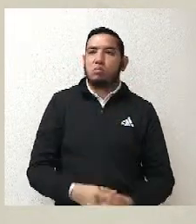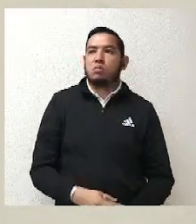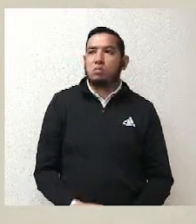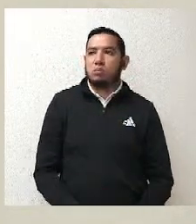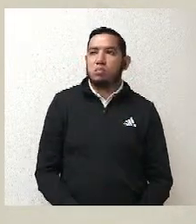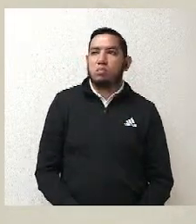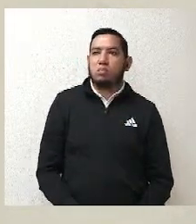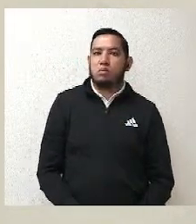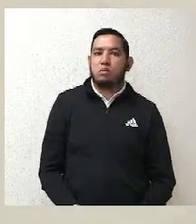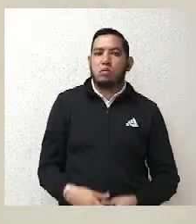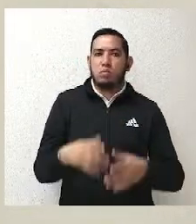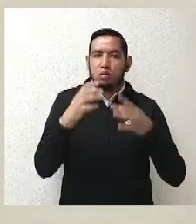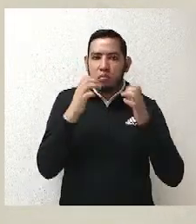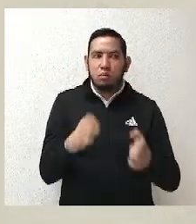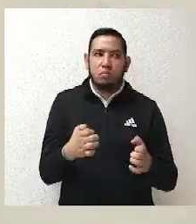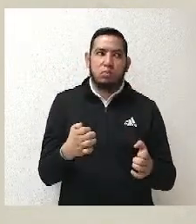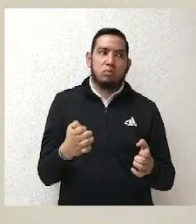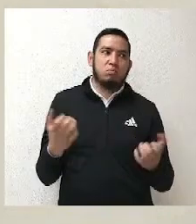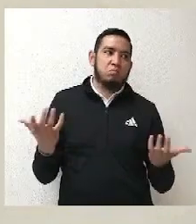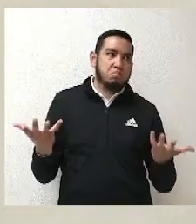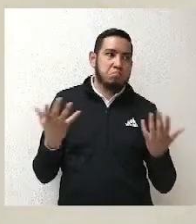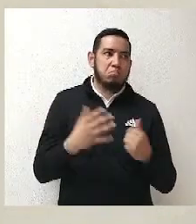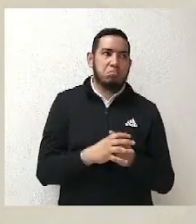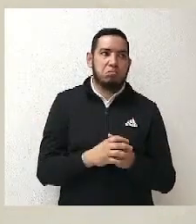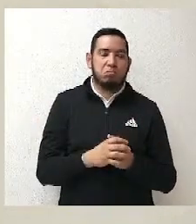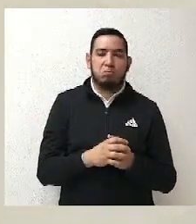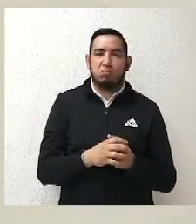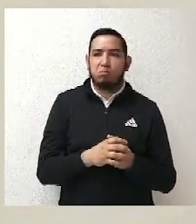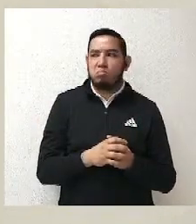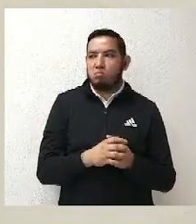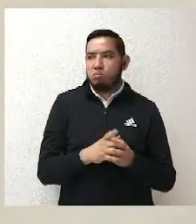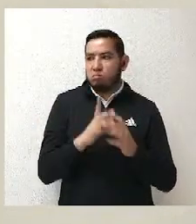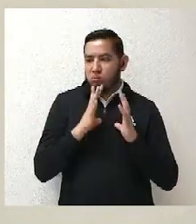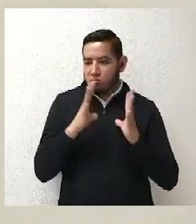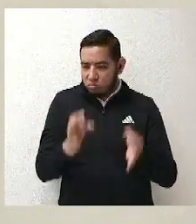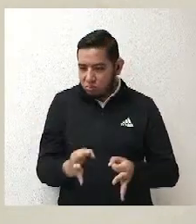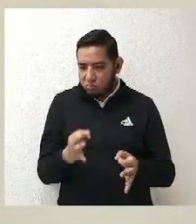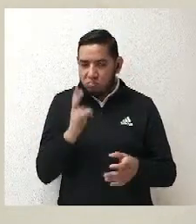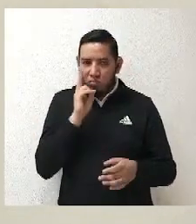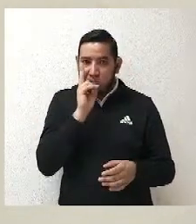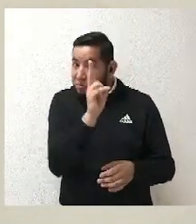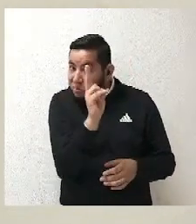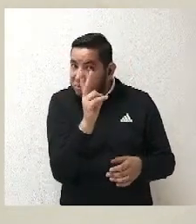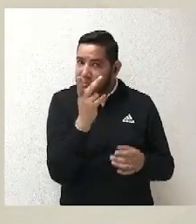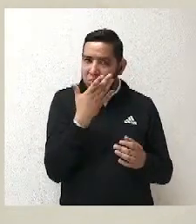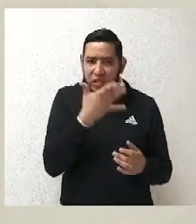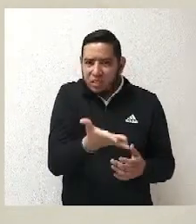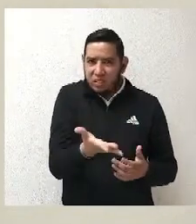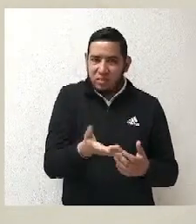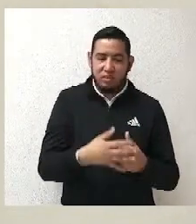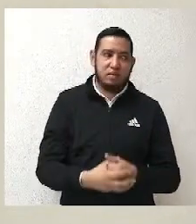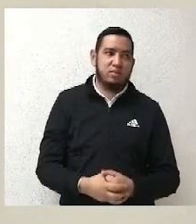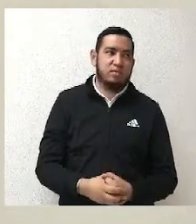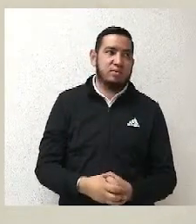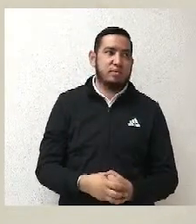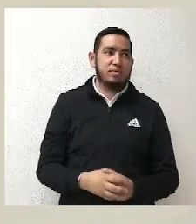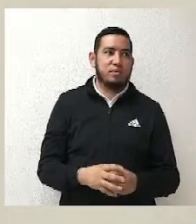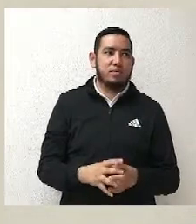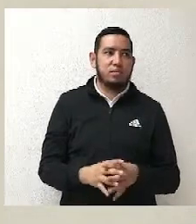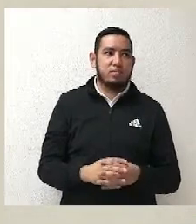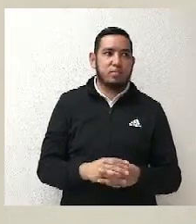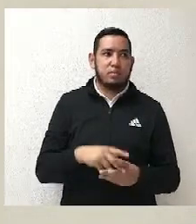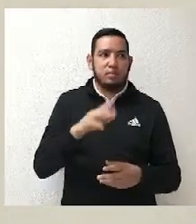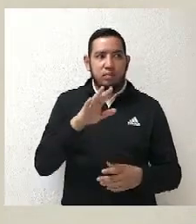está el hecho de que esto, pues de nada demuestra que es ilegal el nombramiento. O